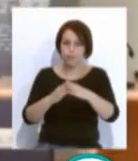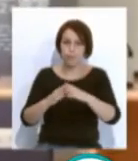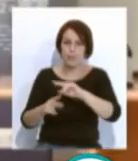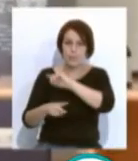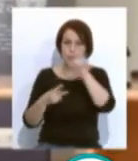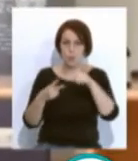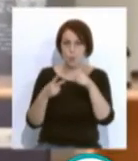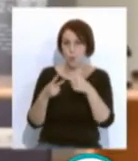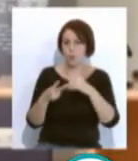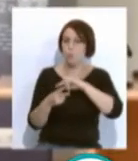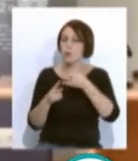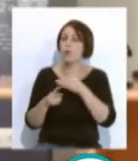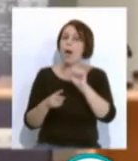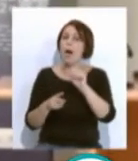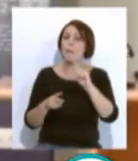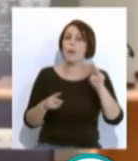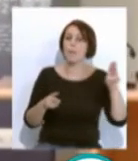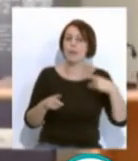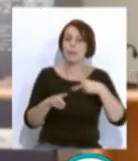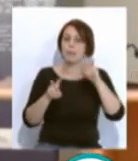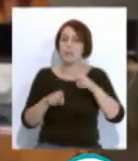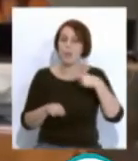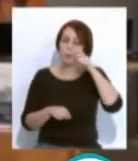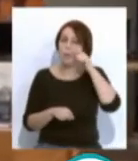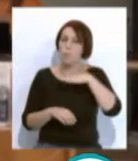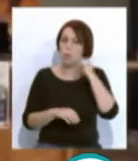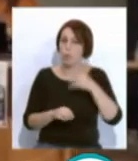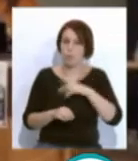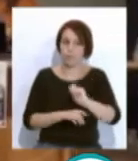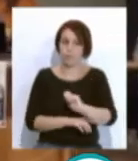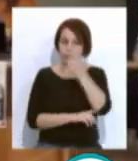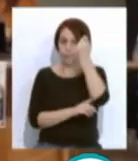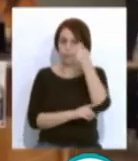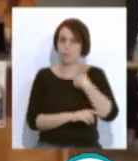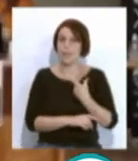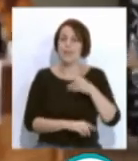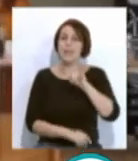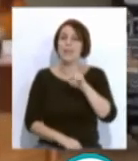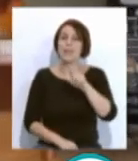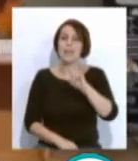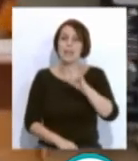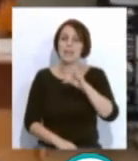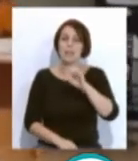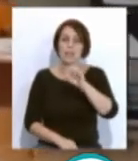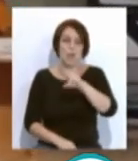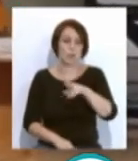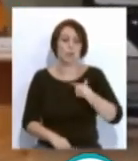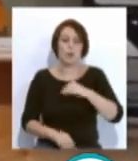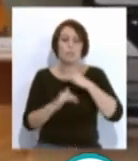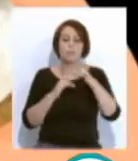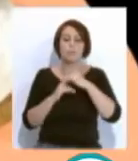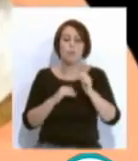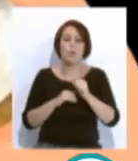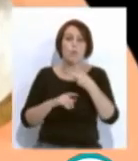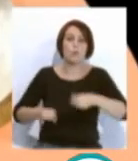segundo puesto el proyecto de APP sobre turismo azul y como campeona la aplicación eLiter sobre cuantificación de basura del océano